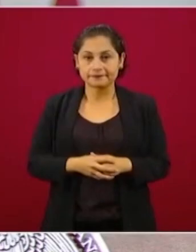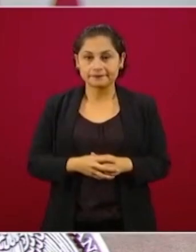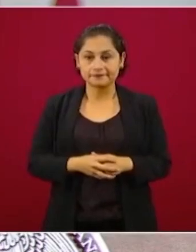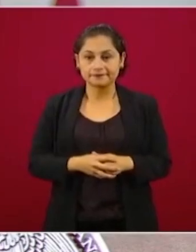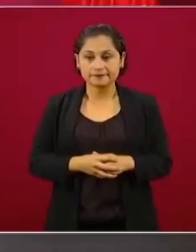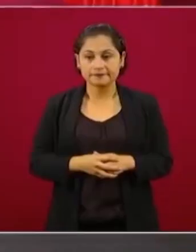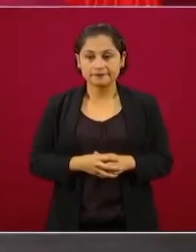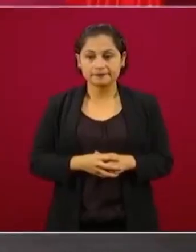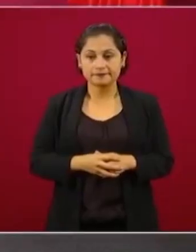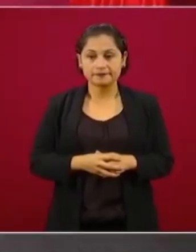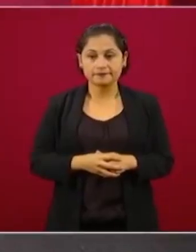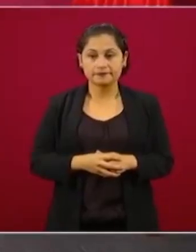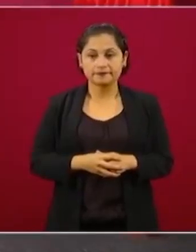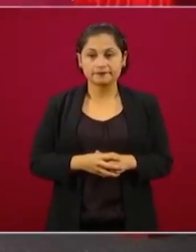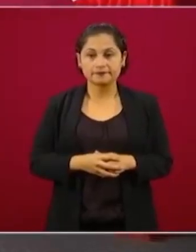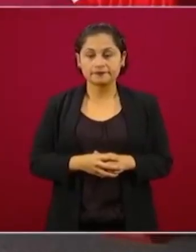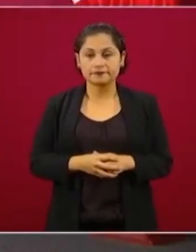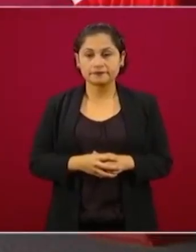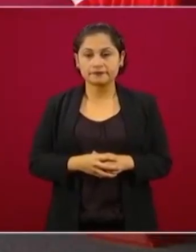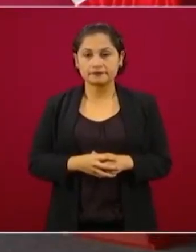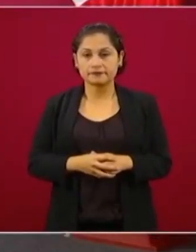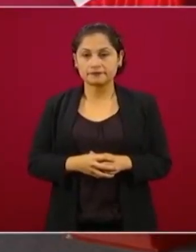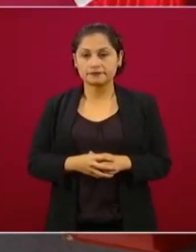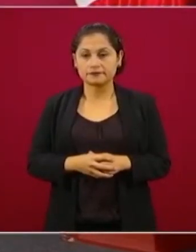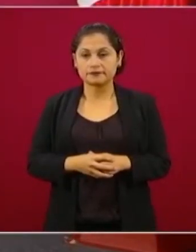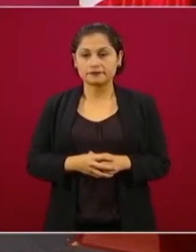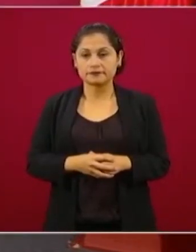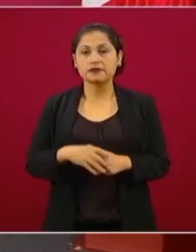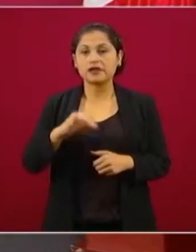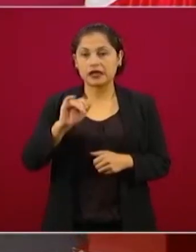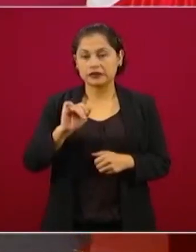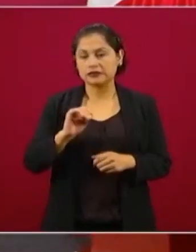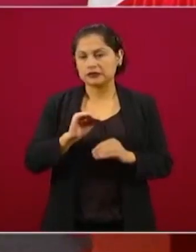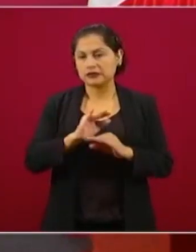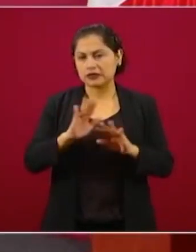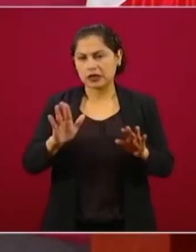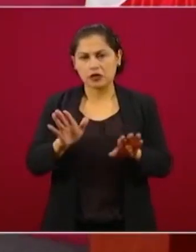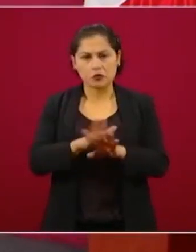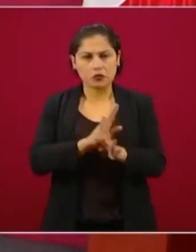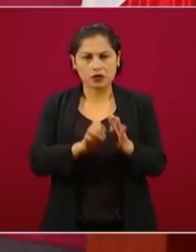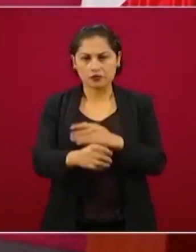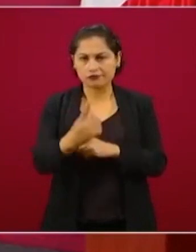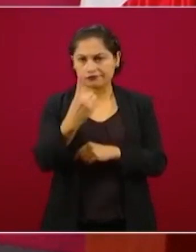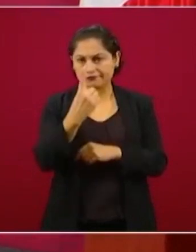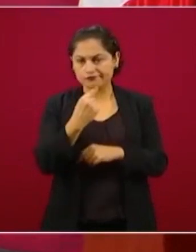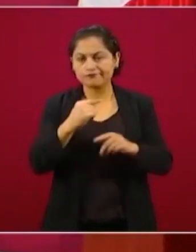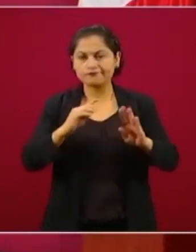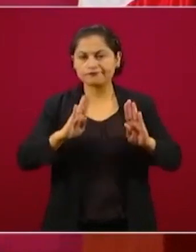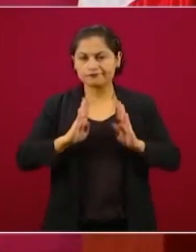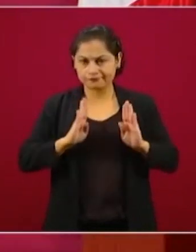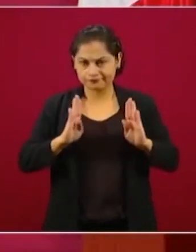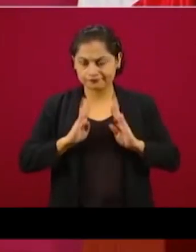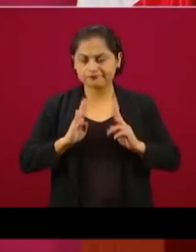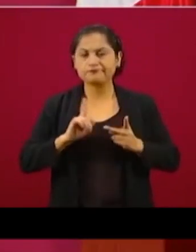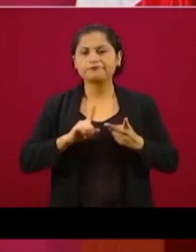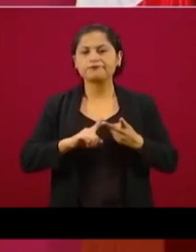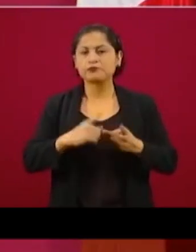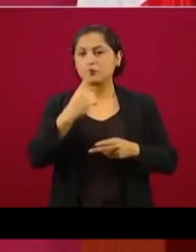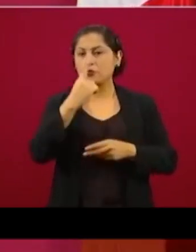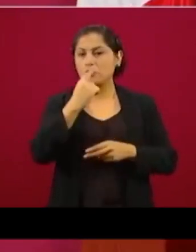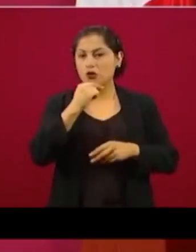la Policía Militar y la Policía Naval,